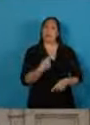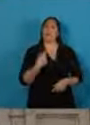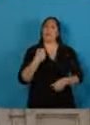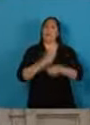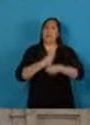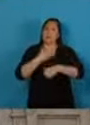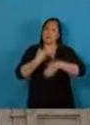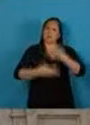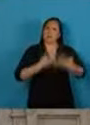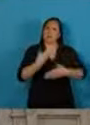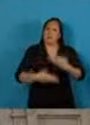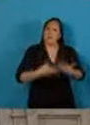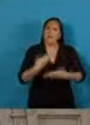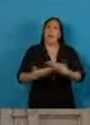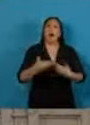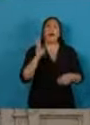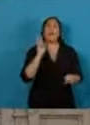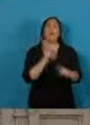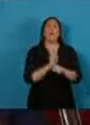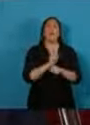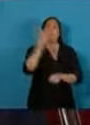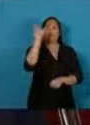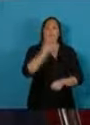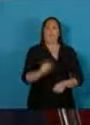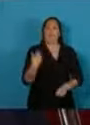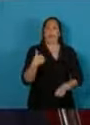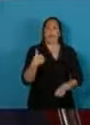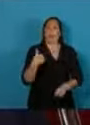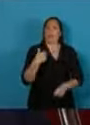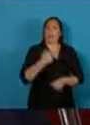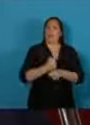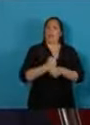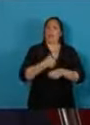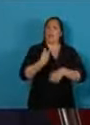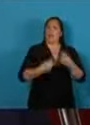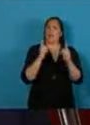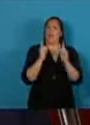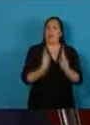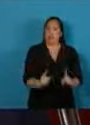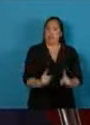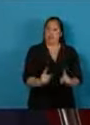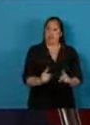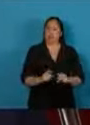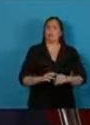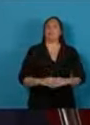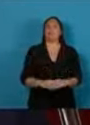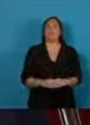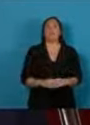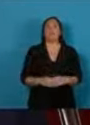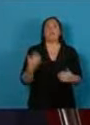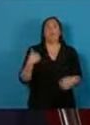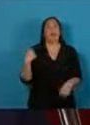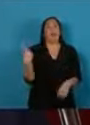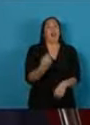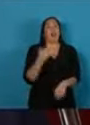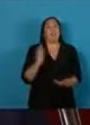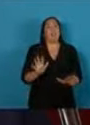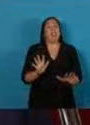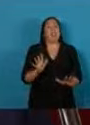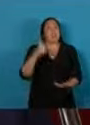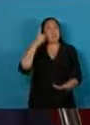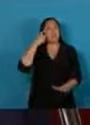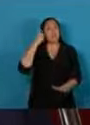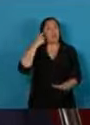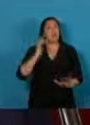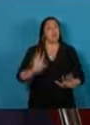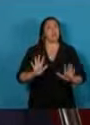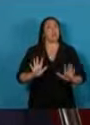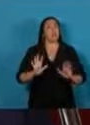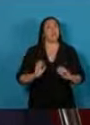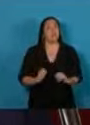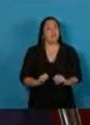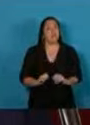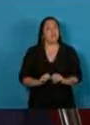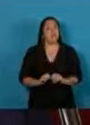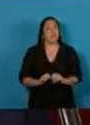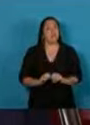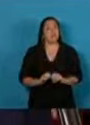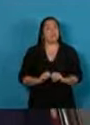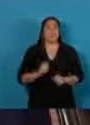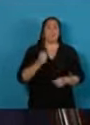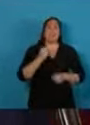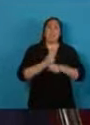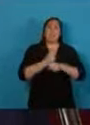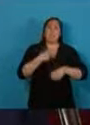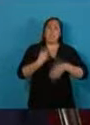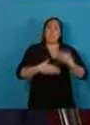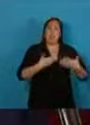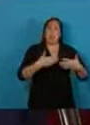funcionamiento de la República. Los argentinos hemos aprendido así, que las debilidades y las